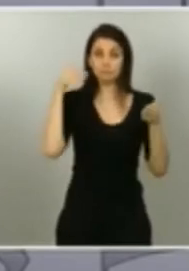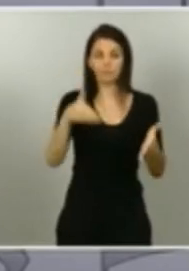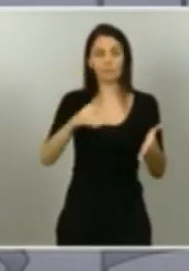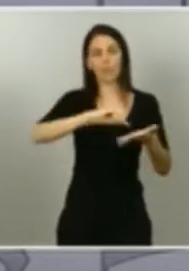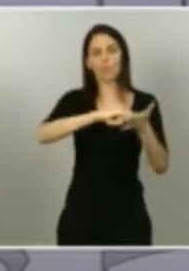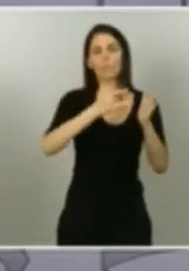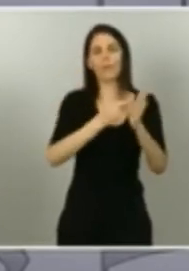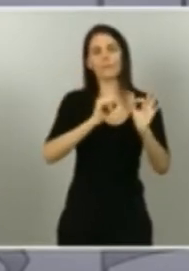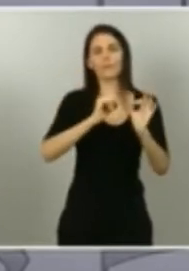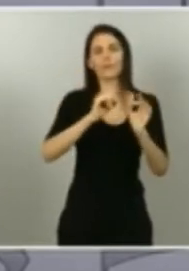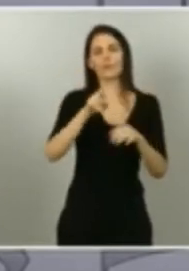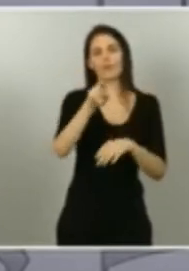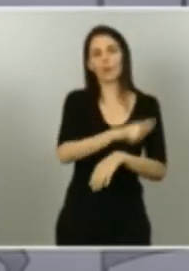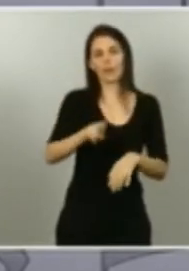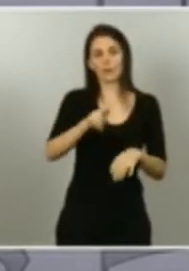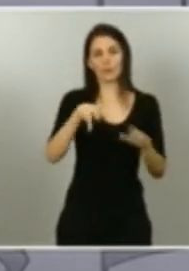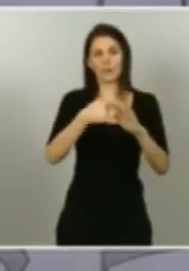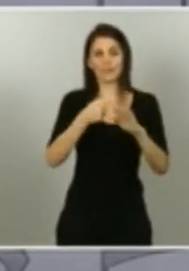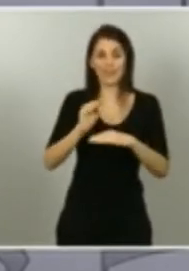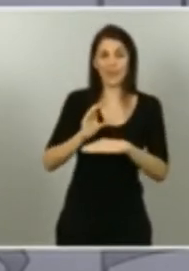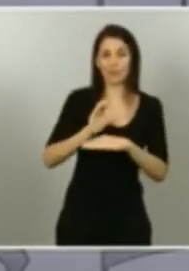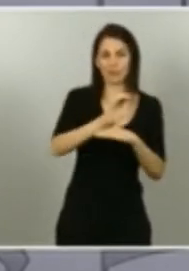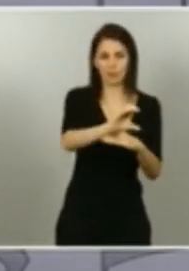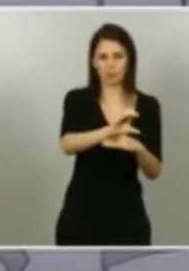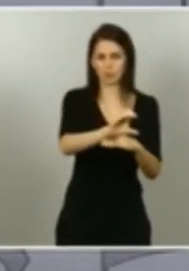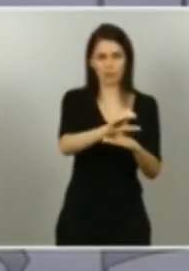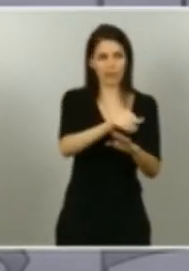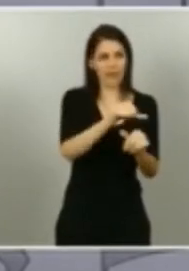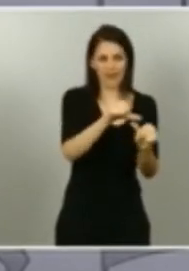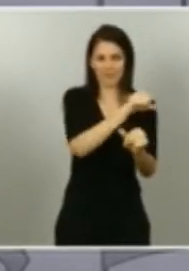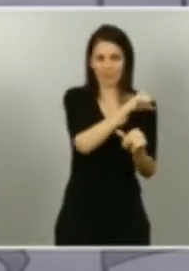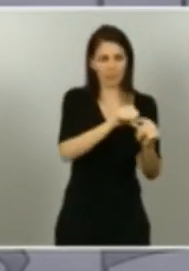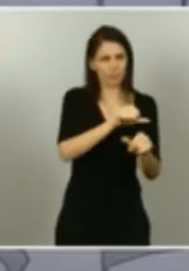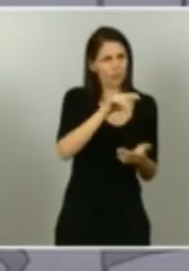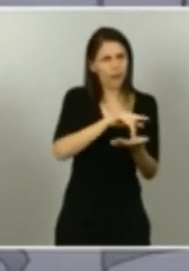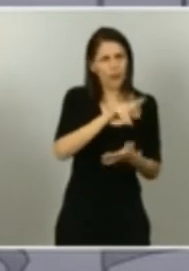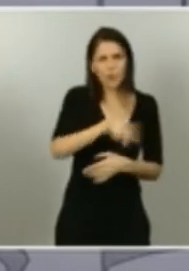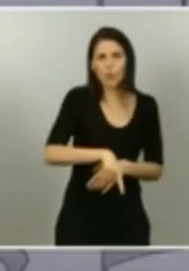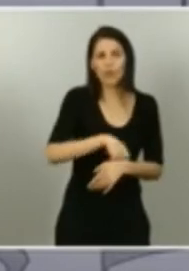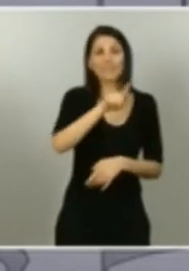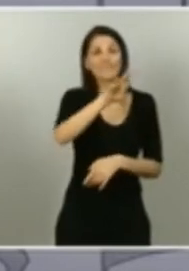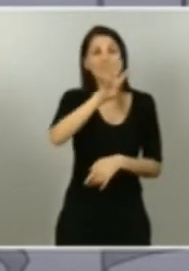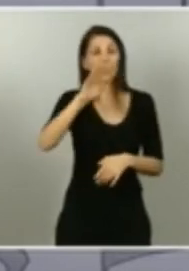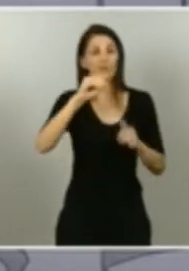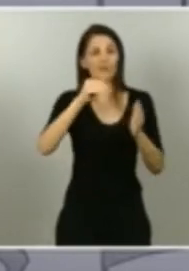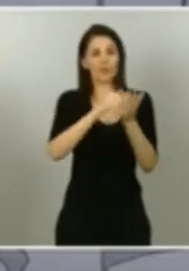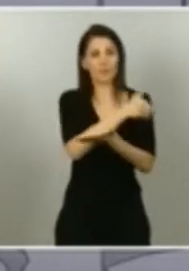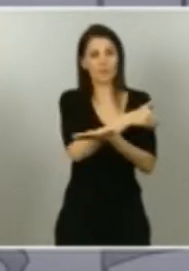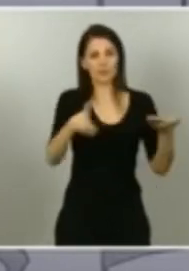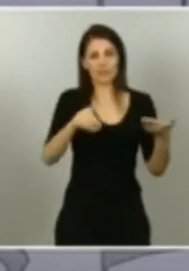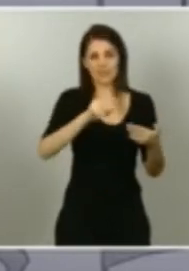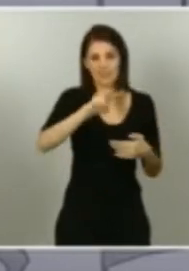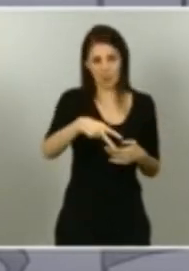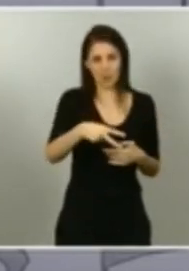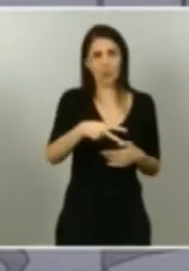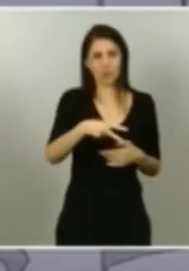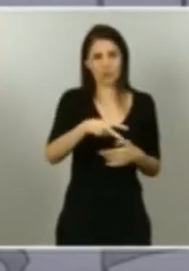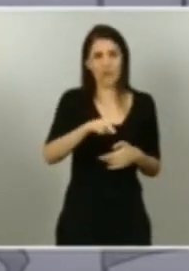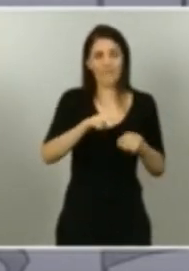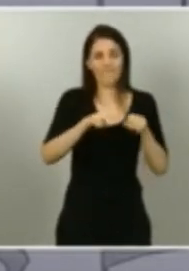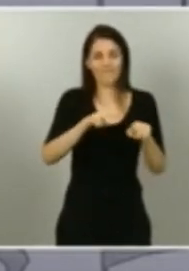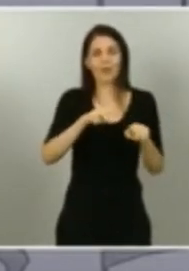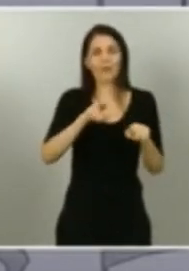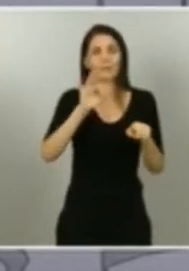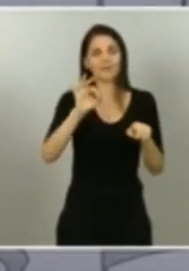de una magnitud sin precedentes, lo digo antes, 140.000 millones de euros y nuestra versión nacional de ese plan Marshall